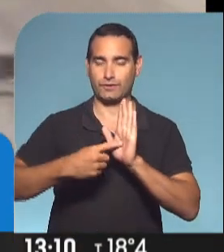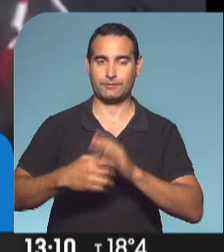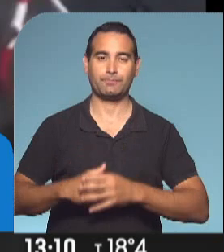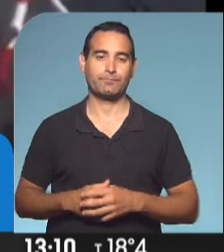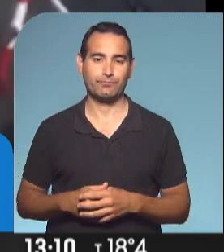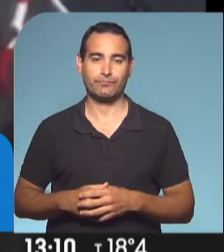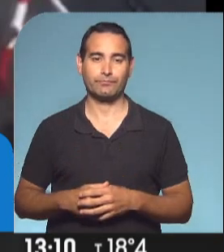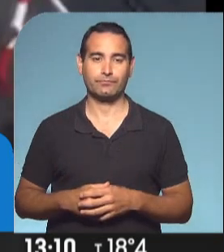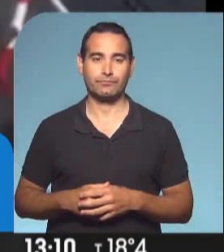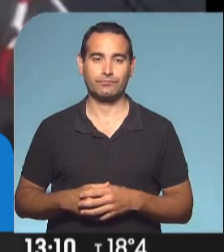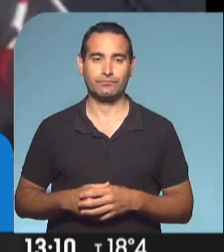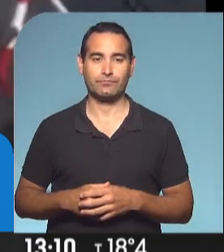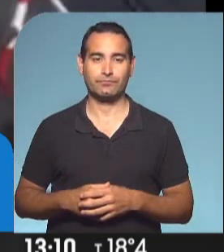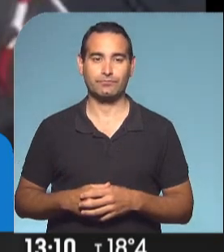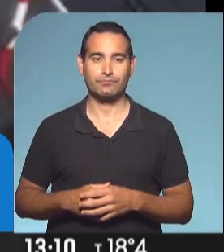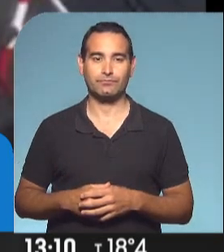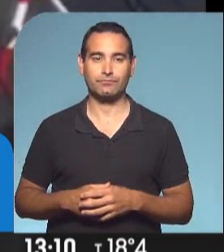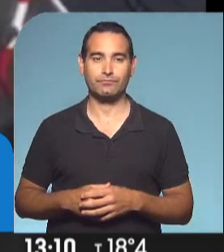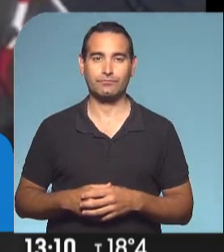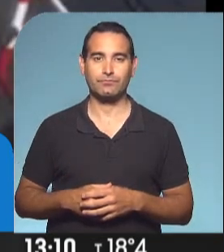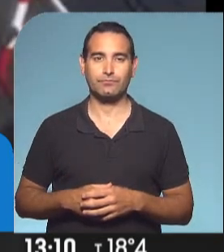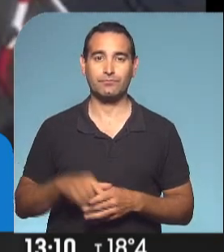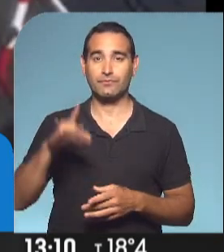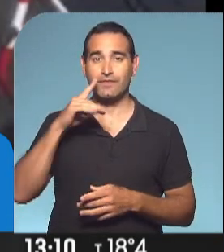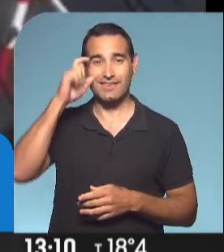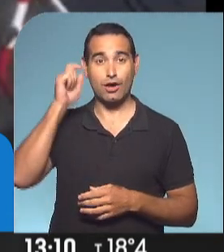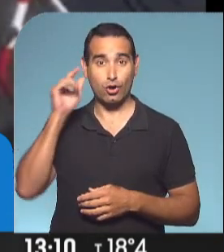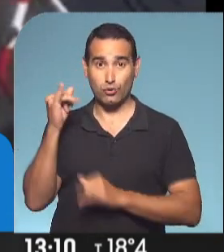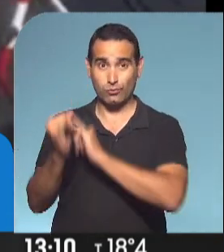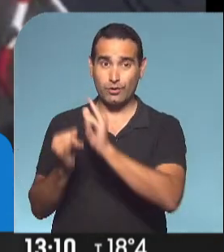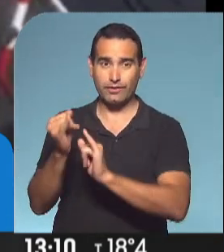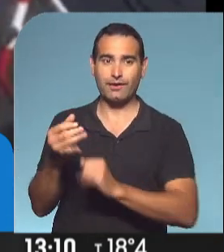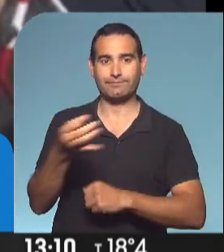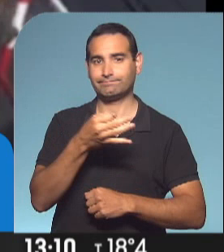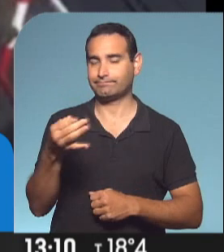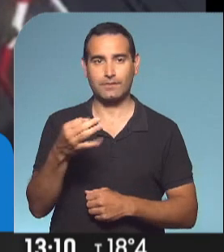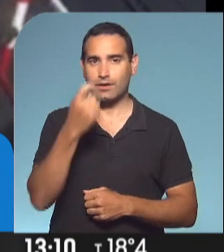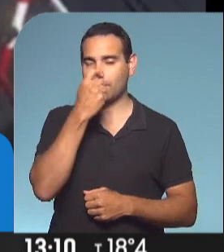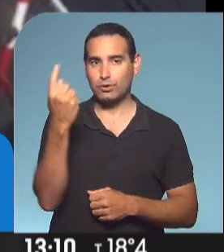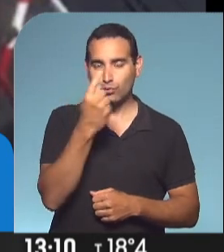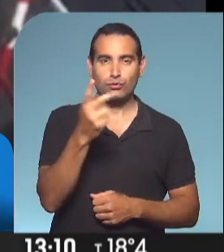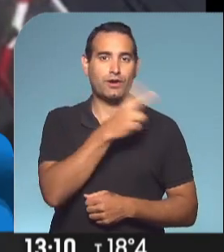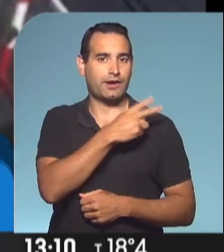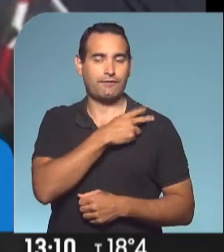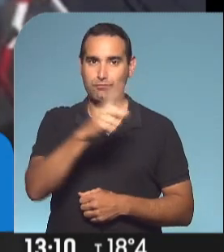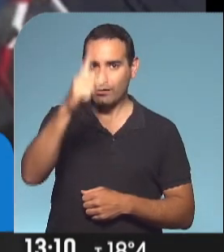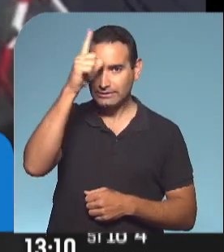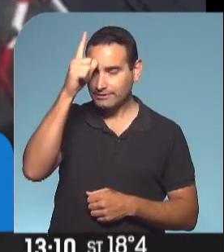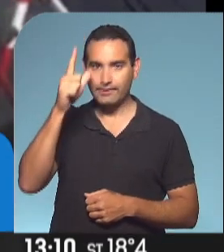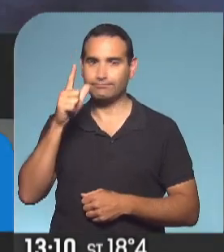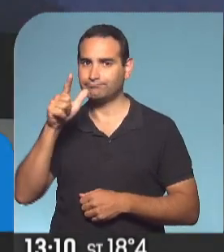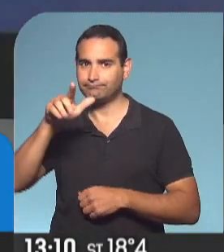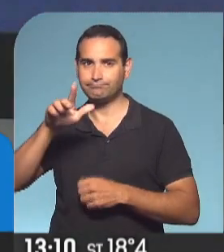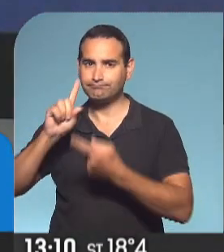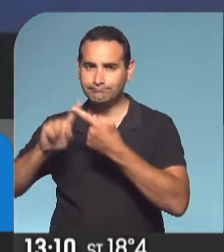Ahí, como bien marcaba recién Diego, en forma inmediata el jefe de la policía coordina con